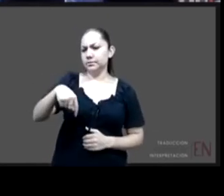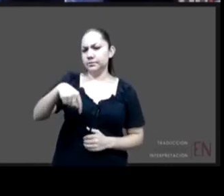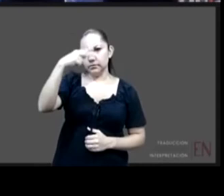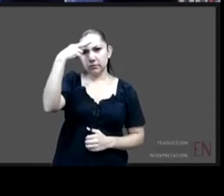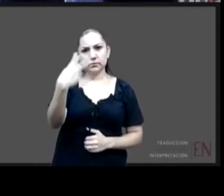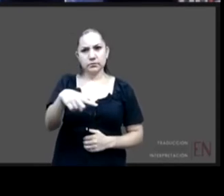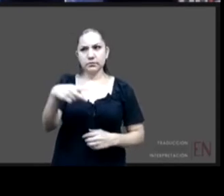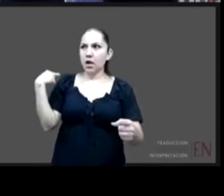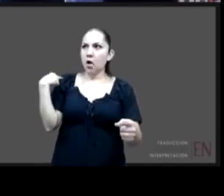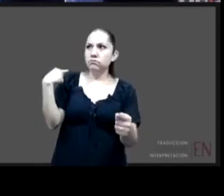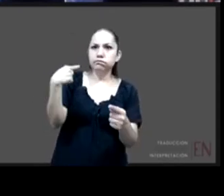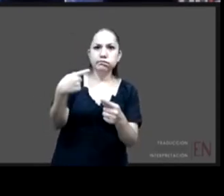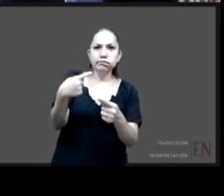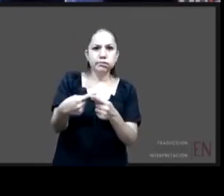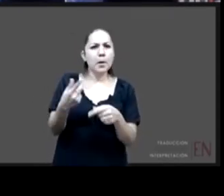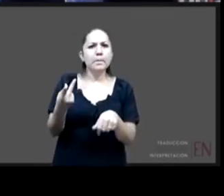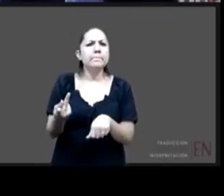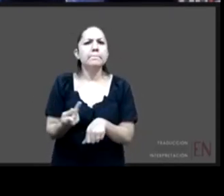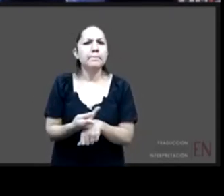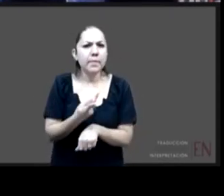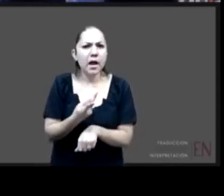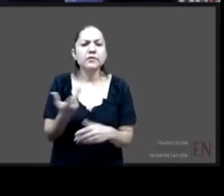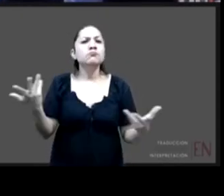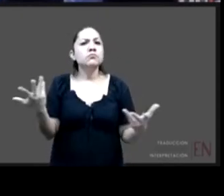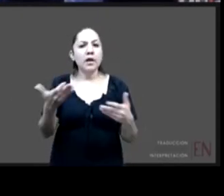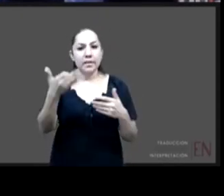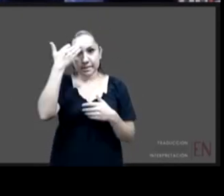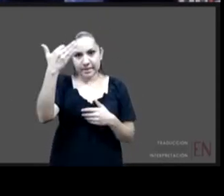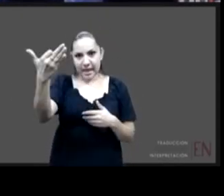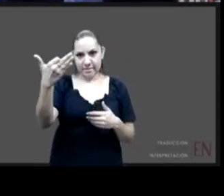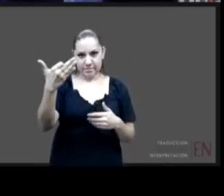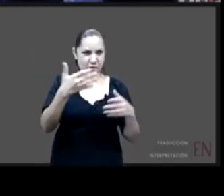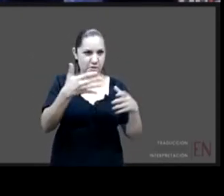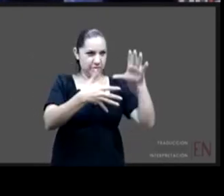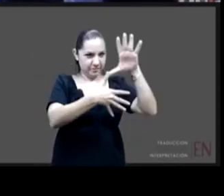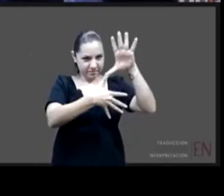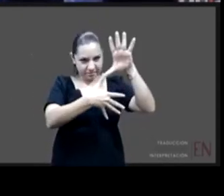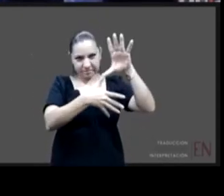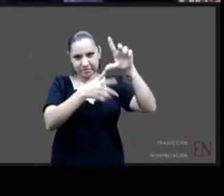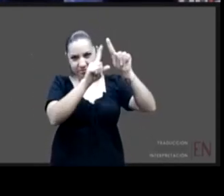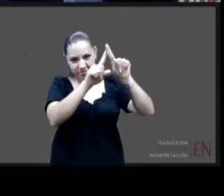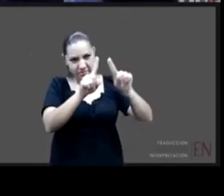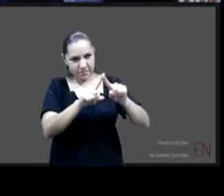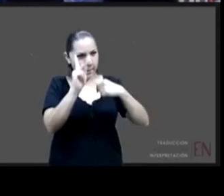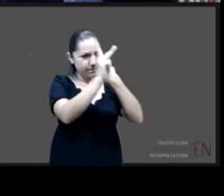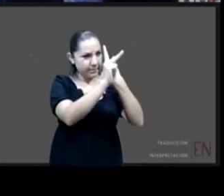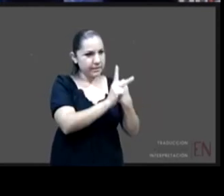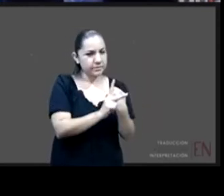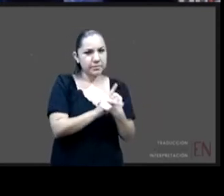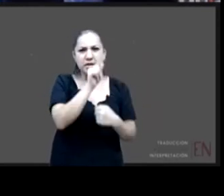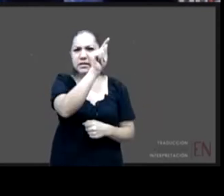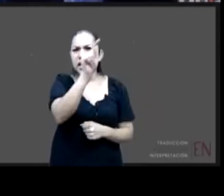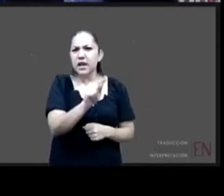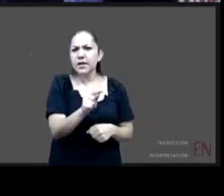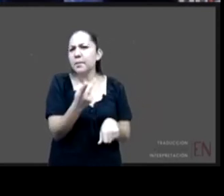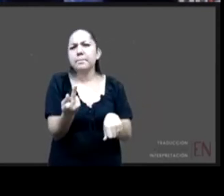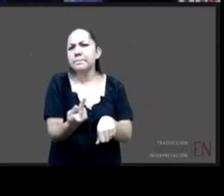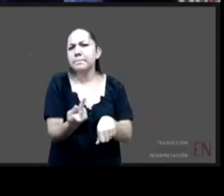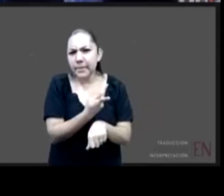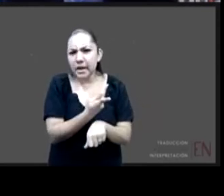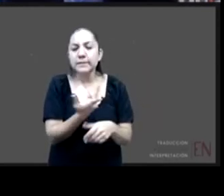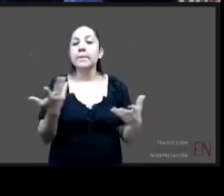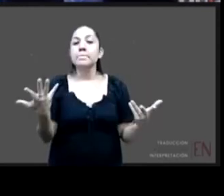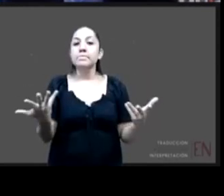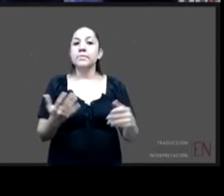la región y que nos representan un desafío actualmente es que a pesar de estar convencidos de